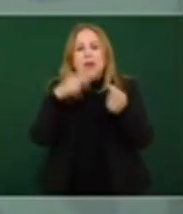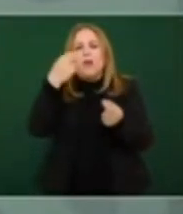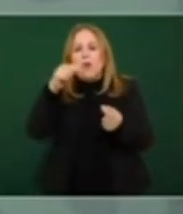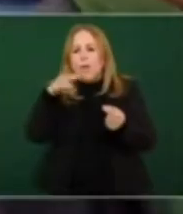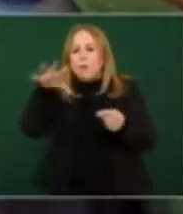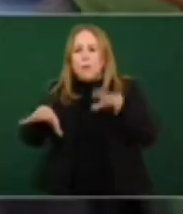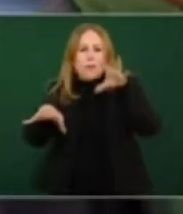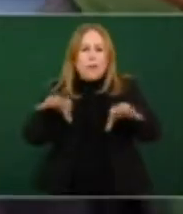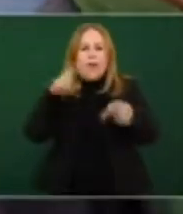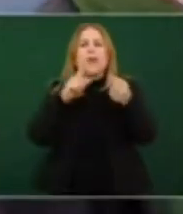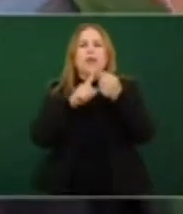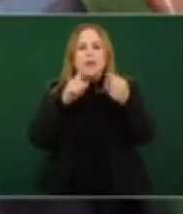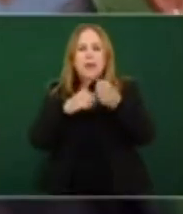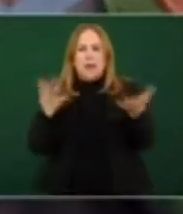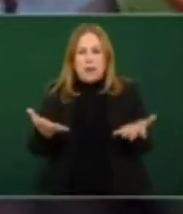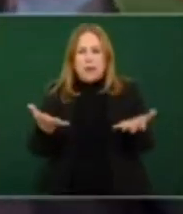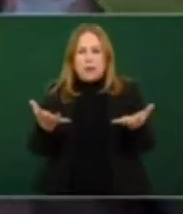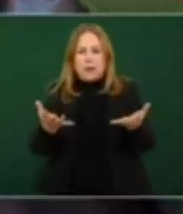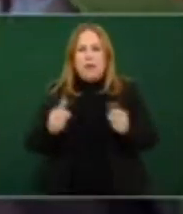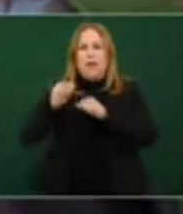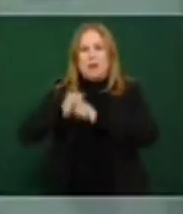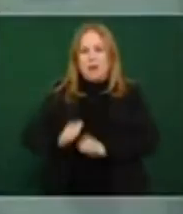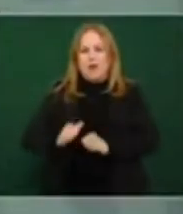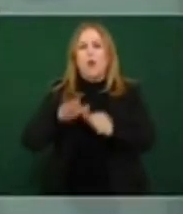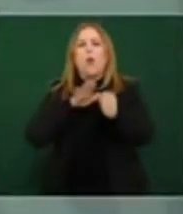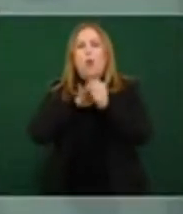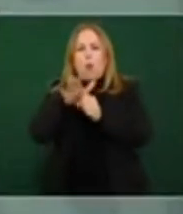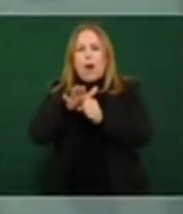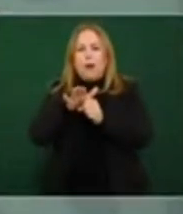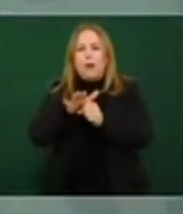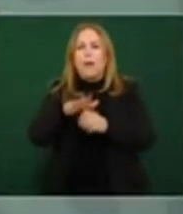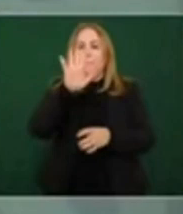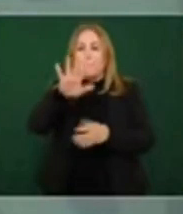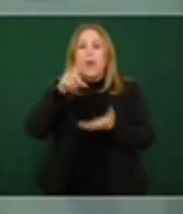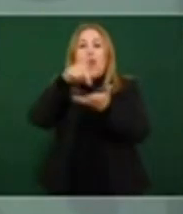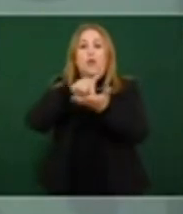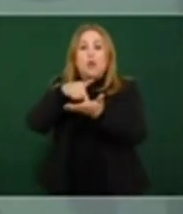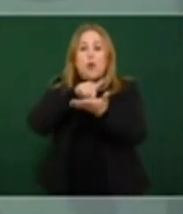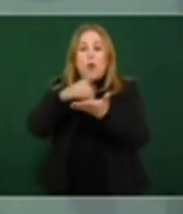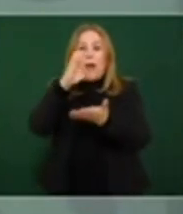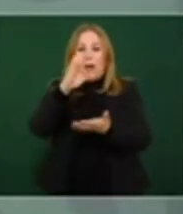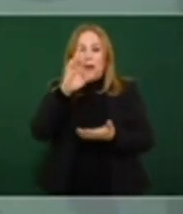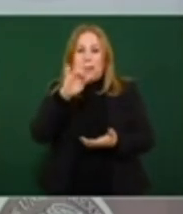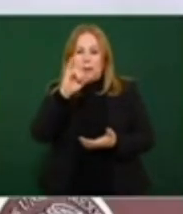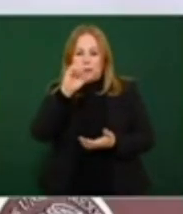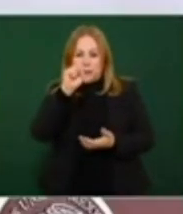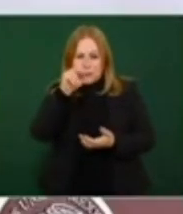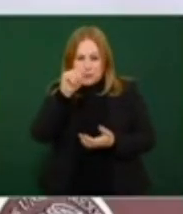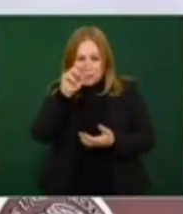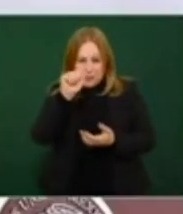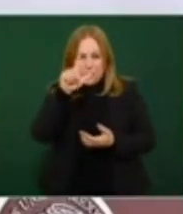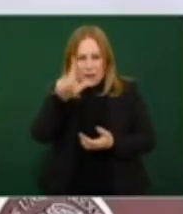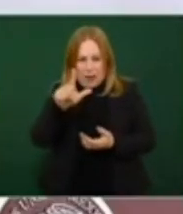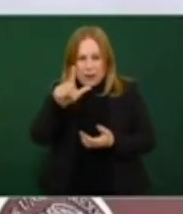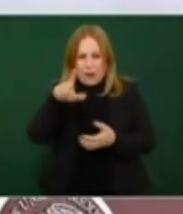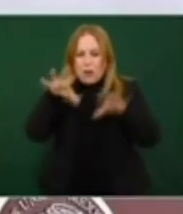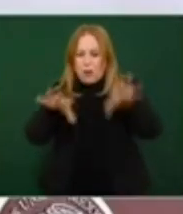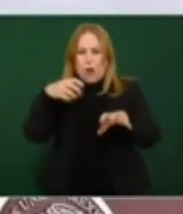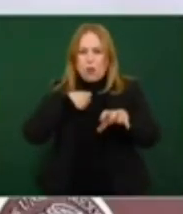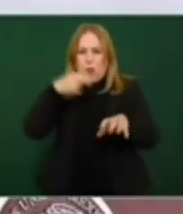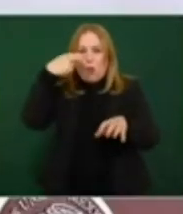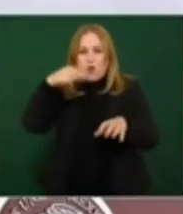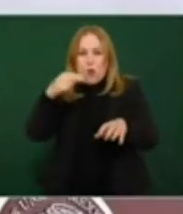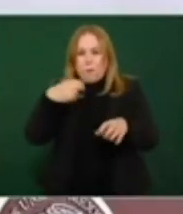de la droga. ¿Quiénes están a cargo? Específicamente por el cristal. No te voy a dar nombres de los grupos, de los cárteles,